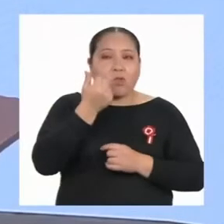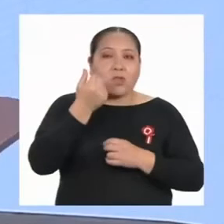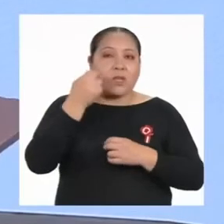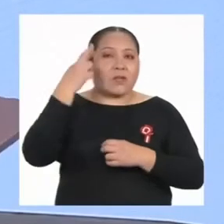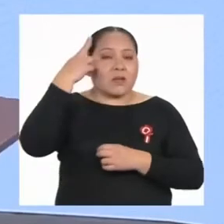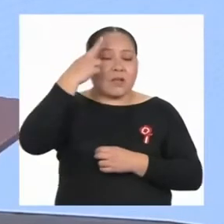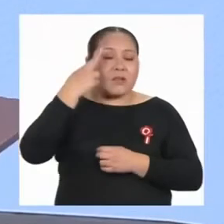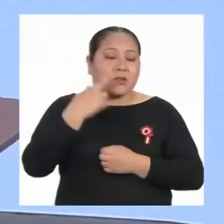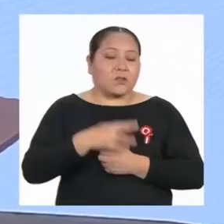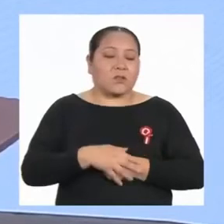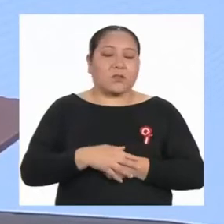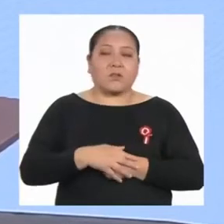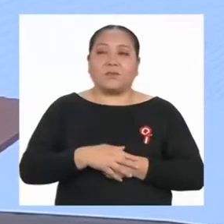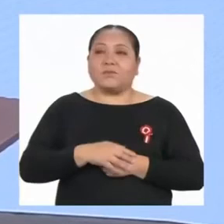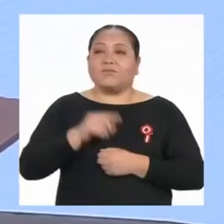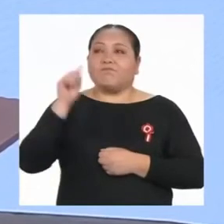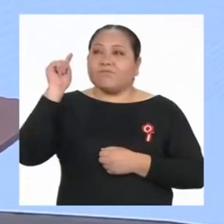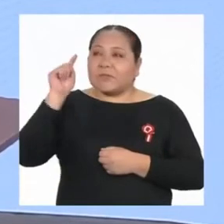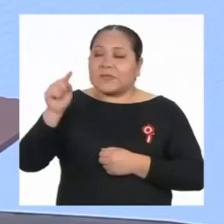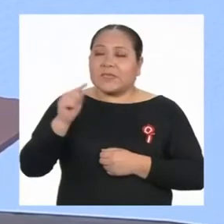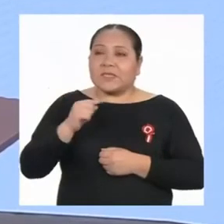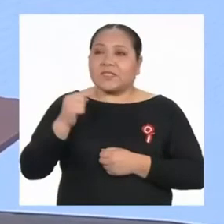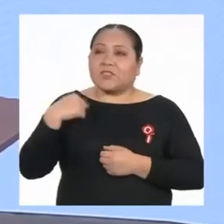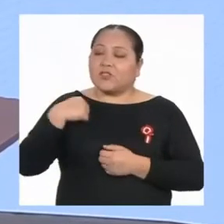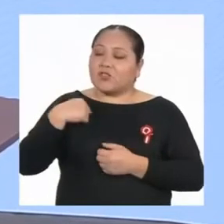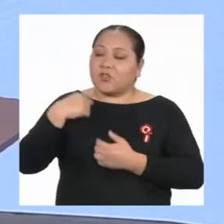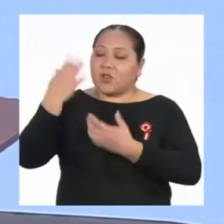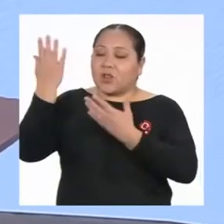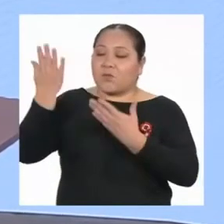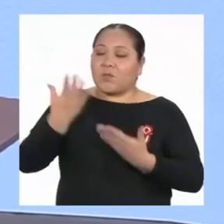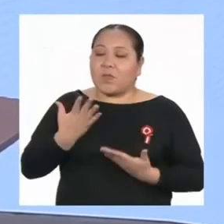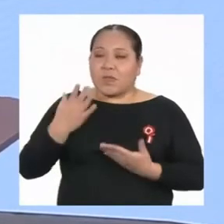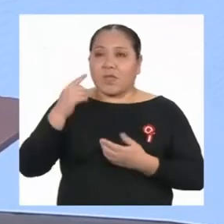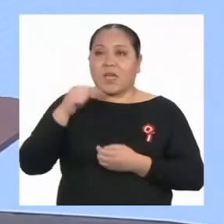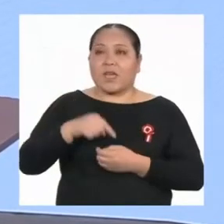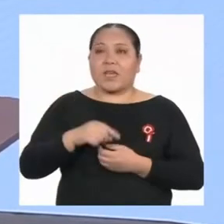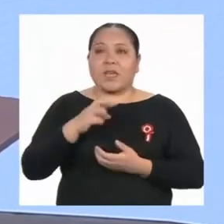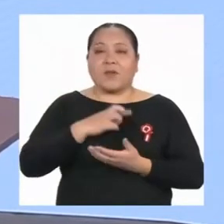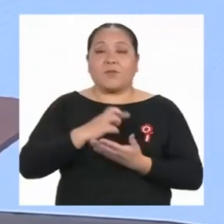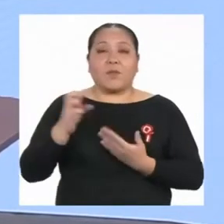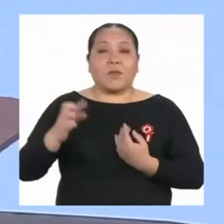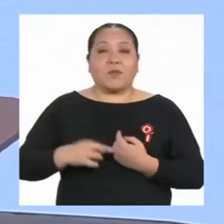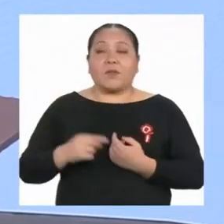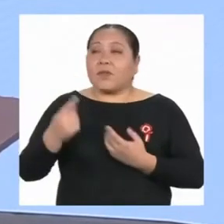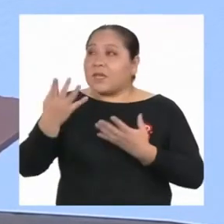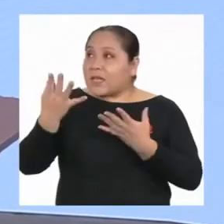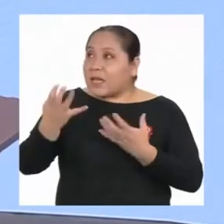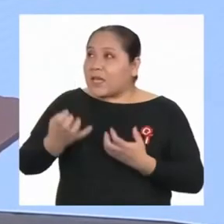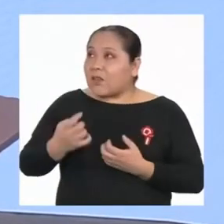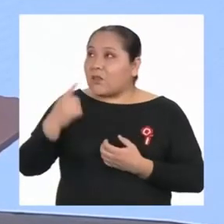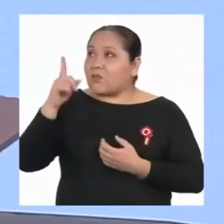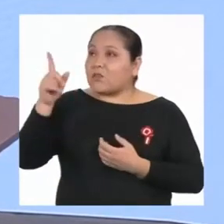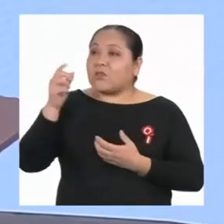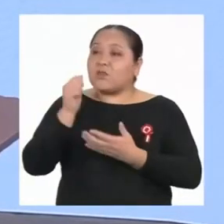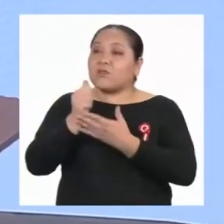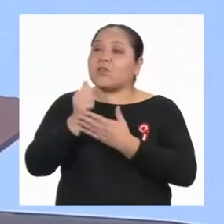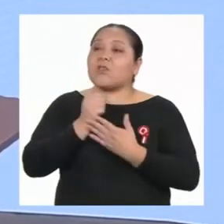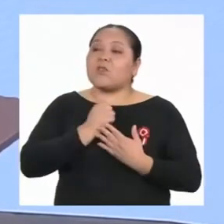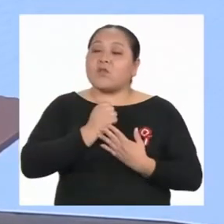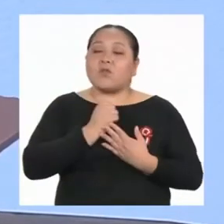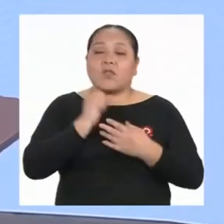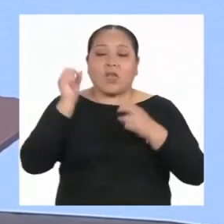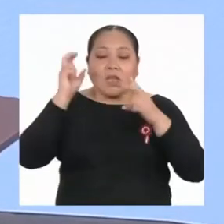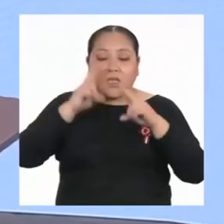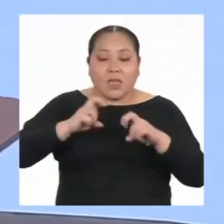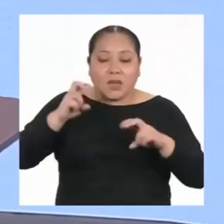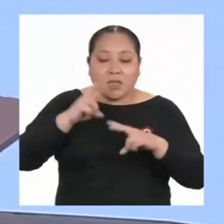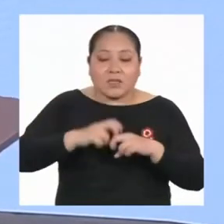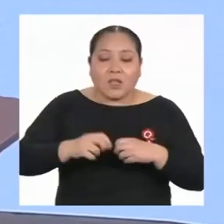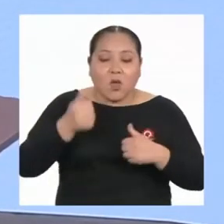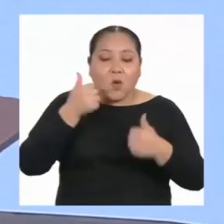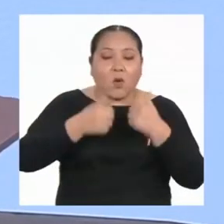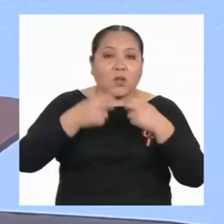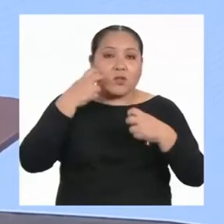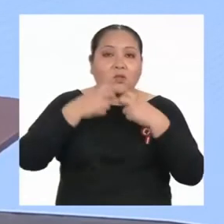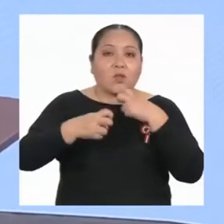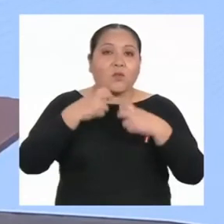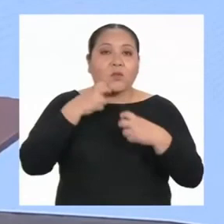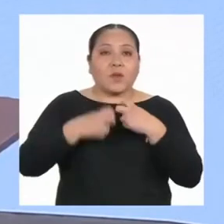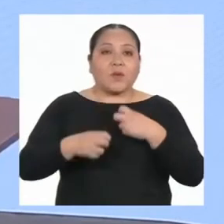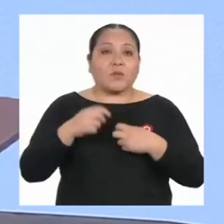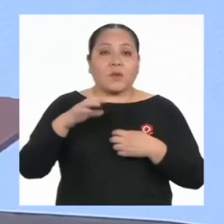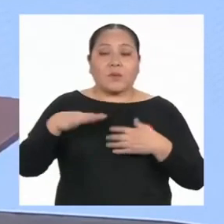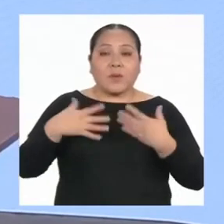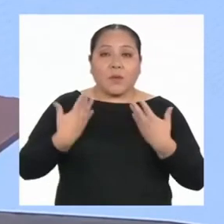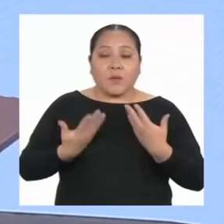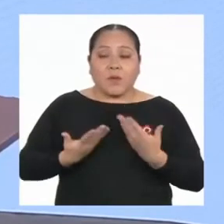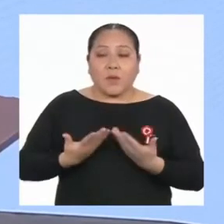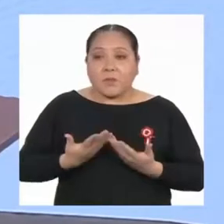Justo por eso la invité al programa, profe, porque quisiera que nos ayude a analizar las problemáticas para